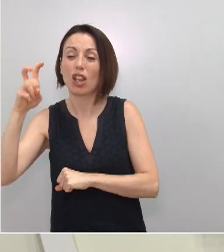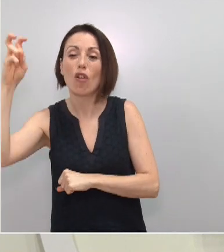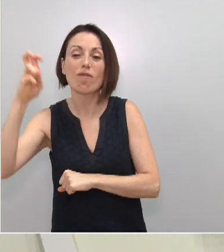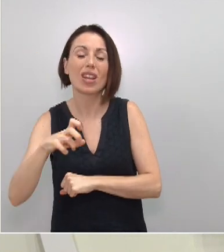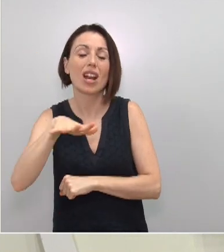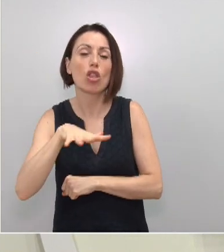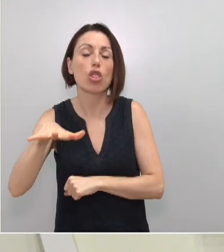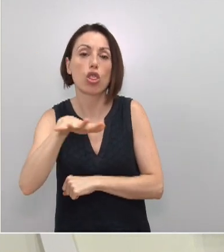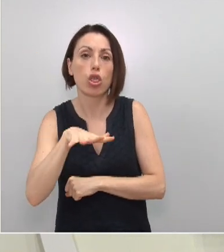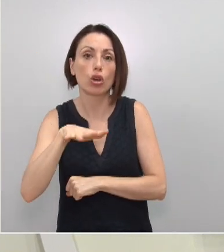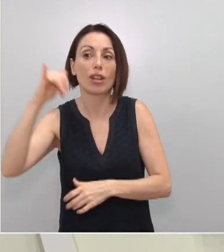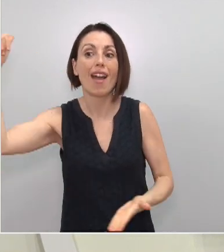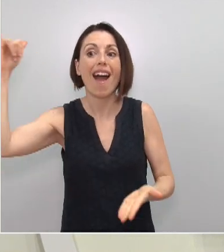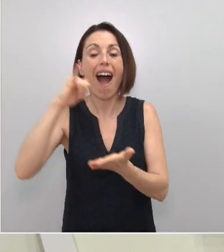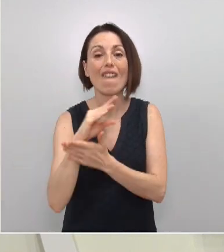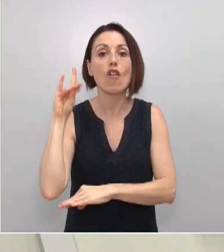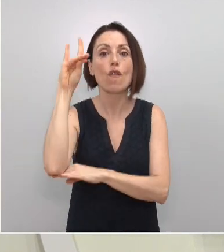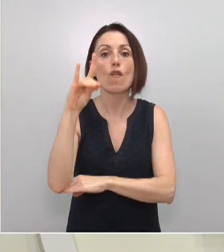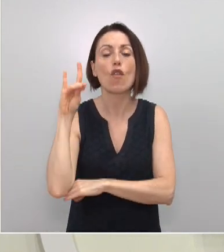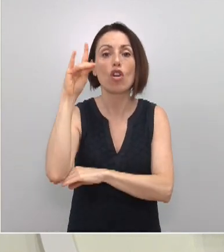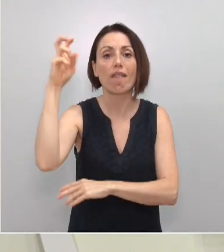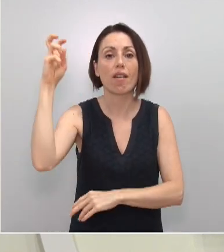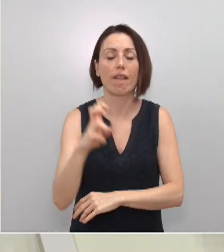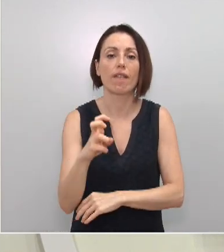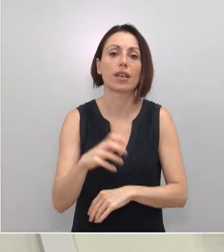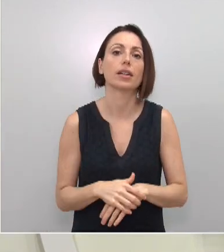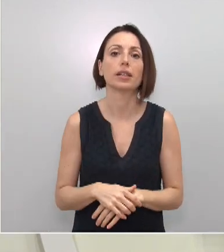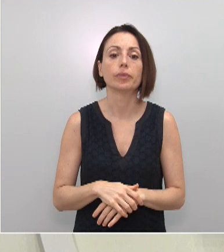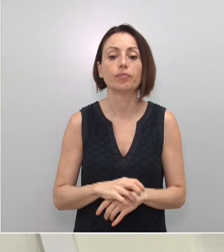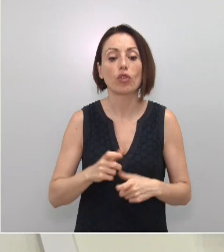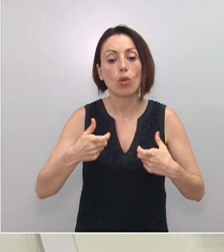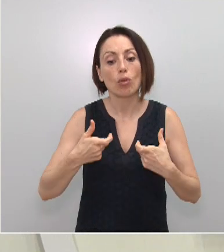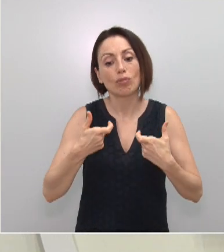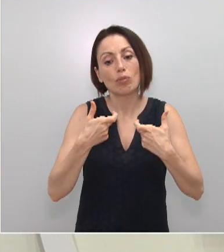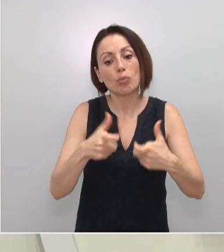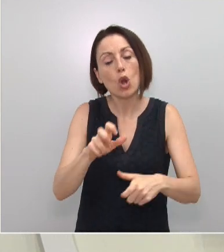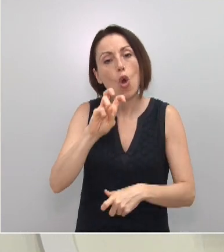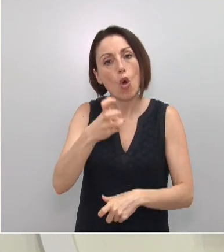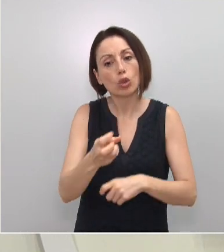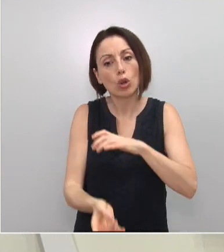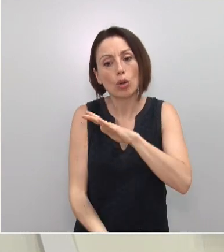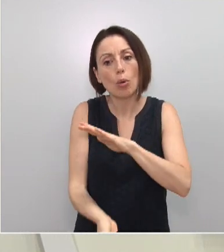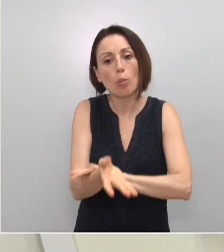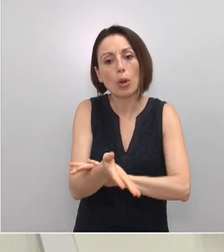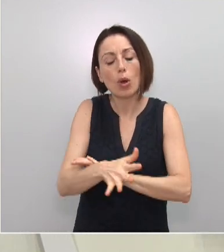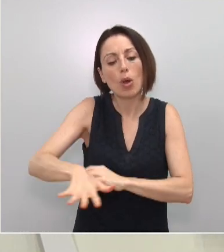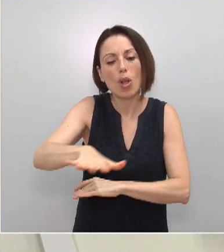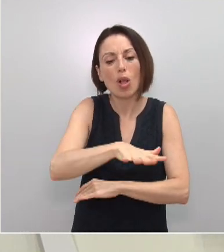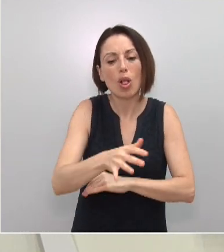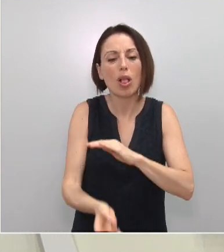del avión procedente de Bolivia. Otro de los focos cuyo origen se localiza